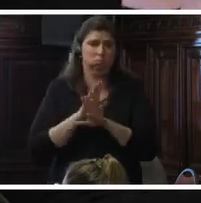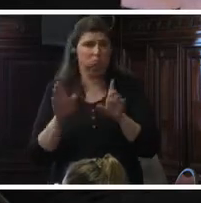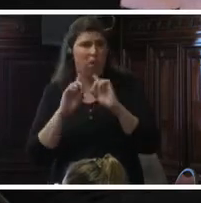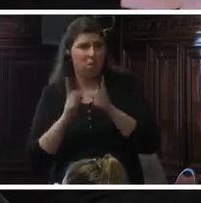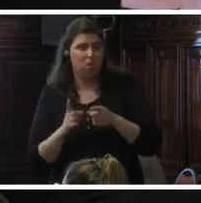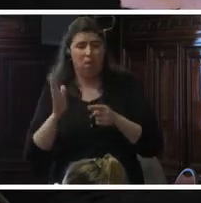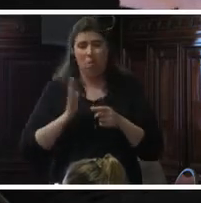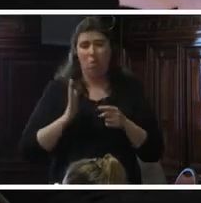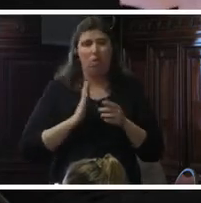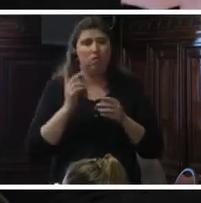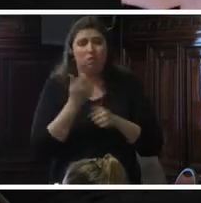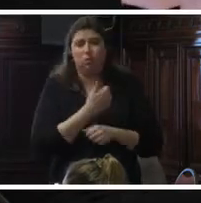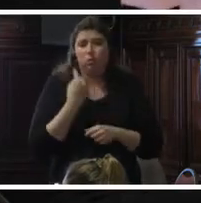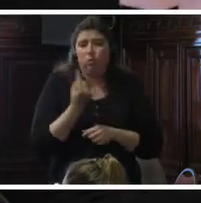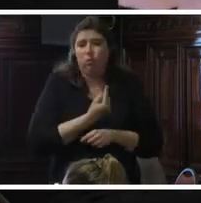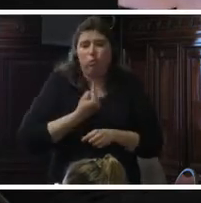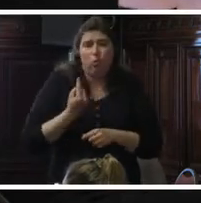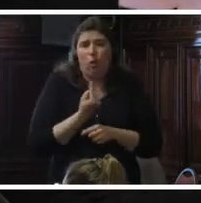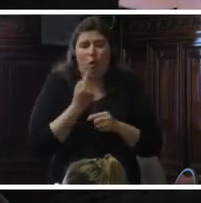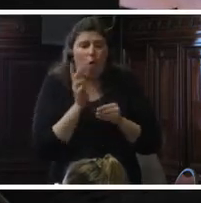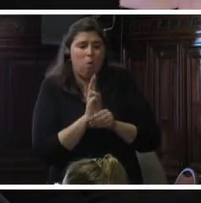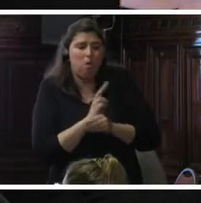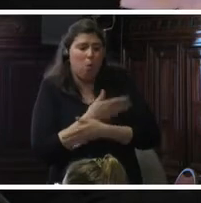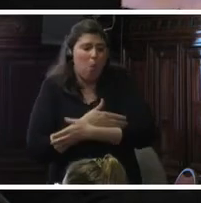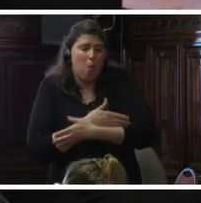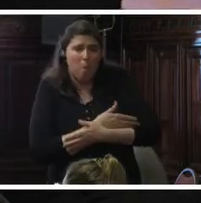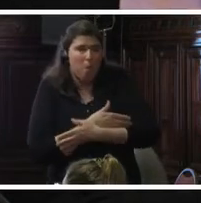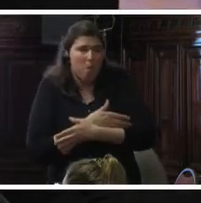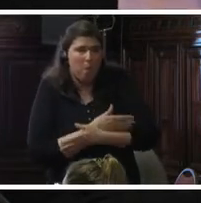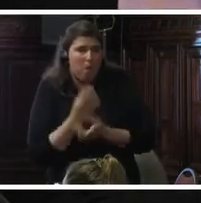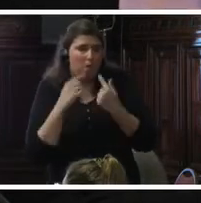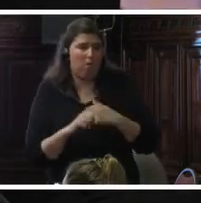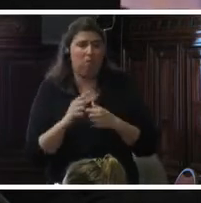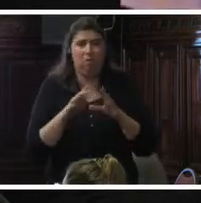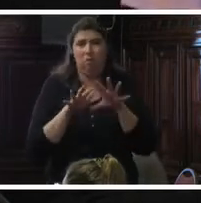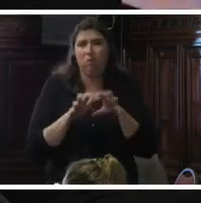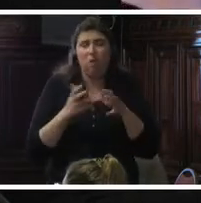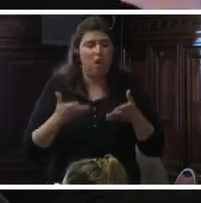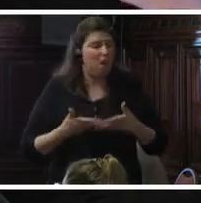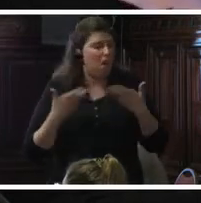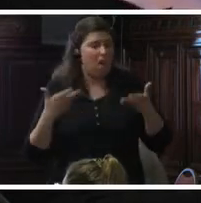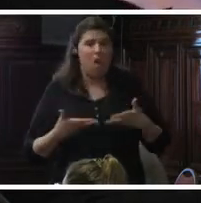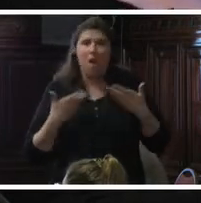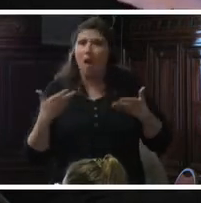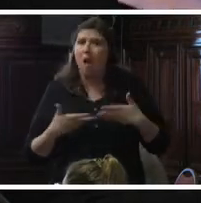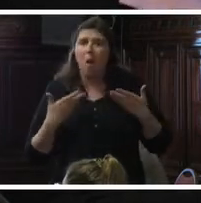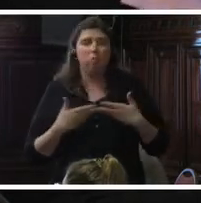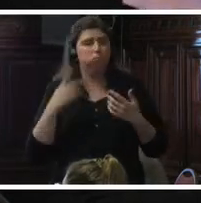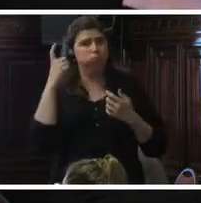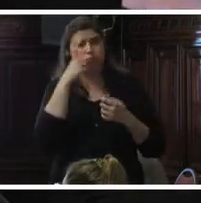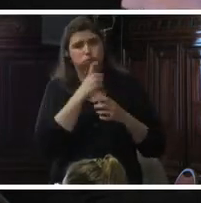bebés. Han vivido una verdadera saga para garantizar los cuidados de los niños y reclaman por la dificultad de transporte,